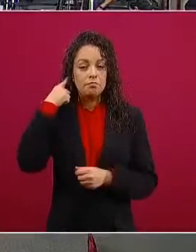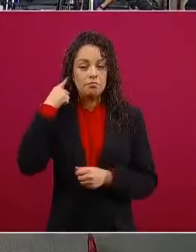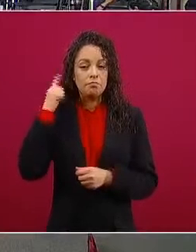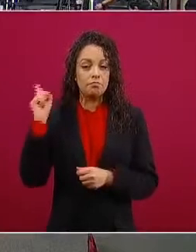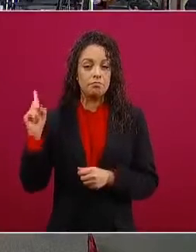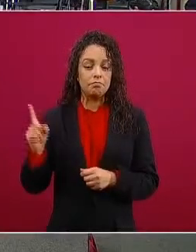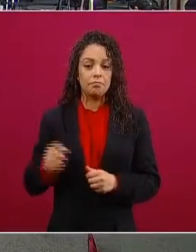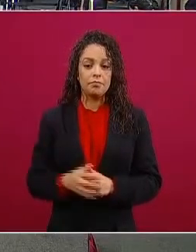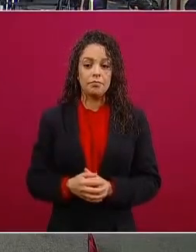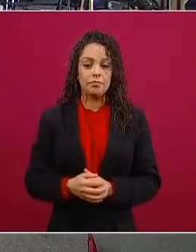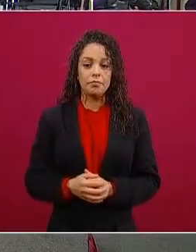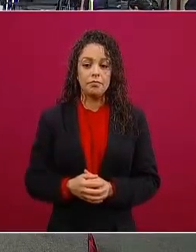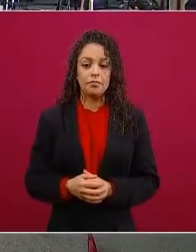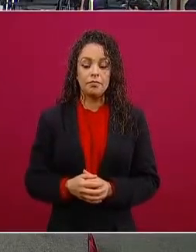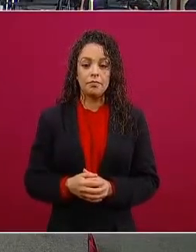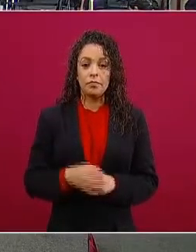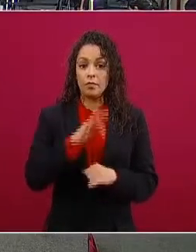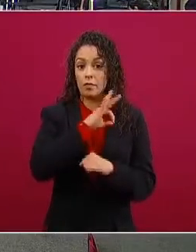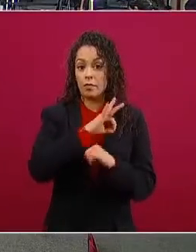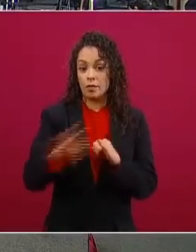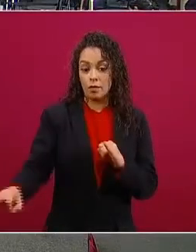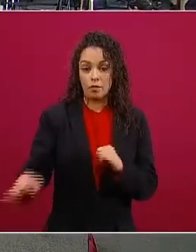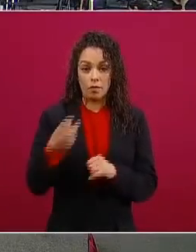a finales de este año